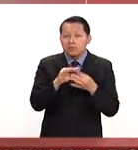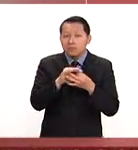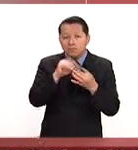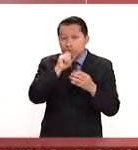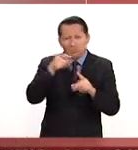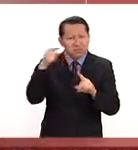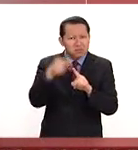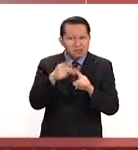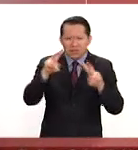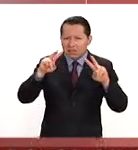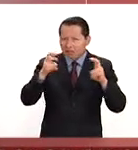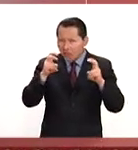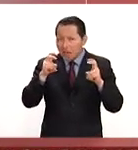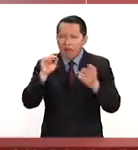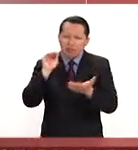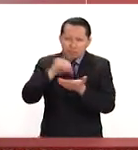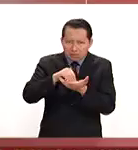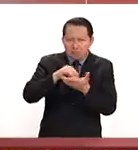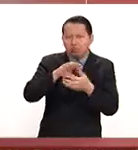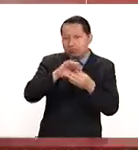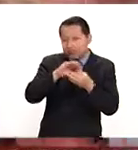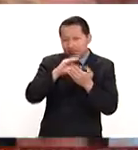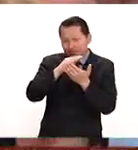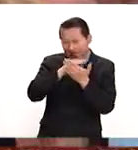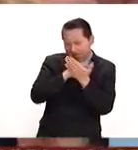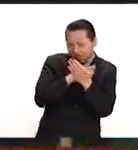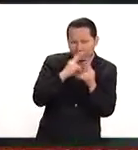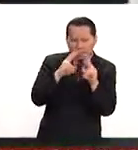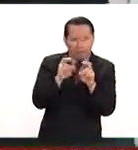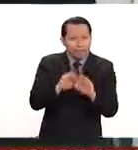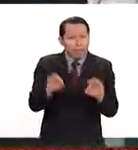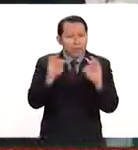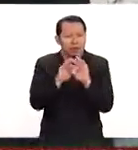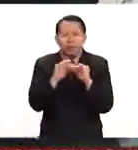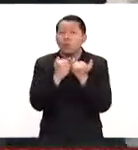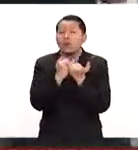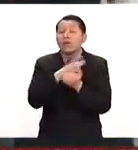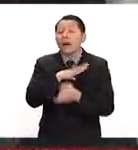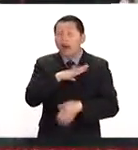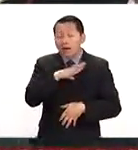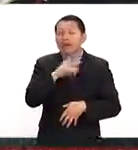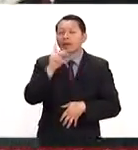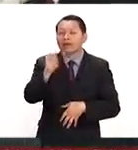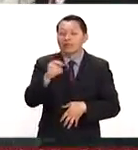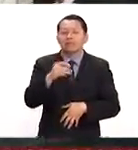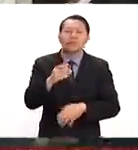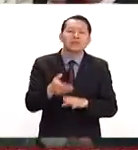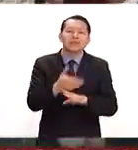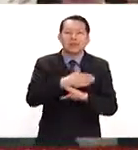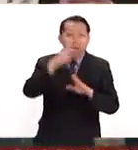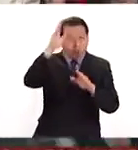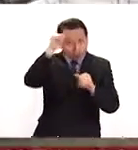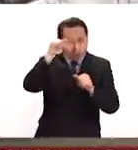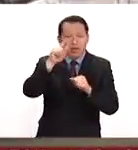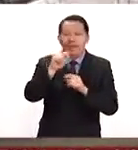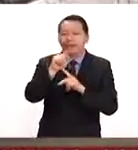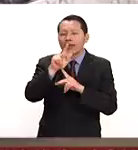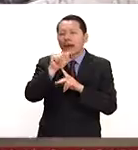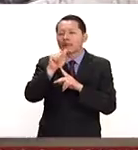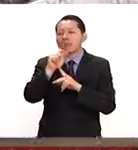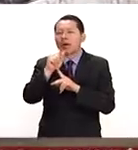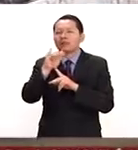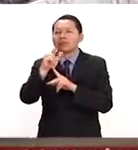tema en los asuntos prioritarios, junto con otros más, por ejemplo, el tema de la salida del acuerdo transpacífico,